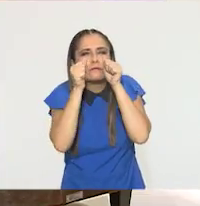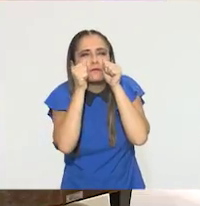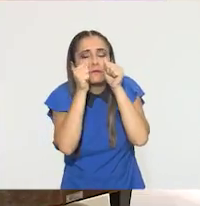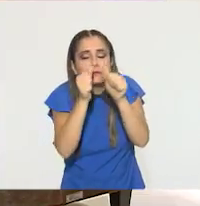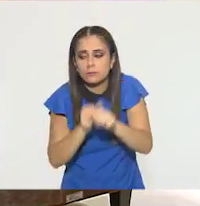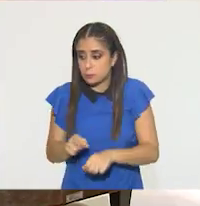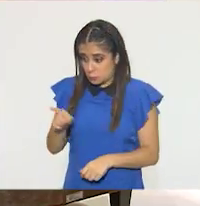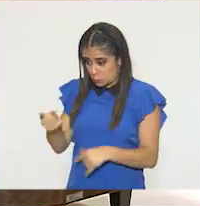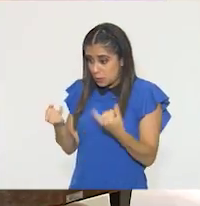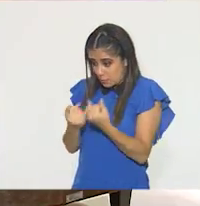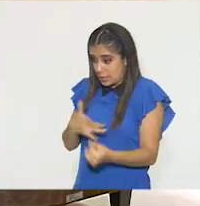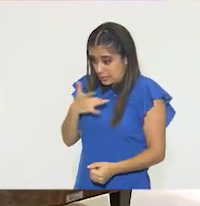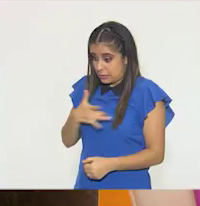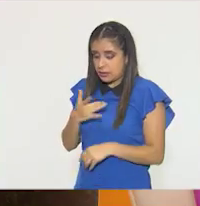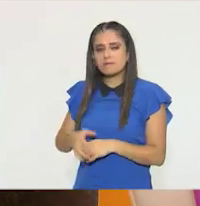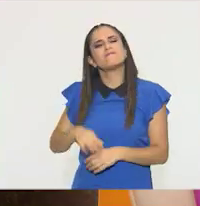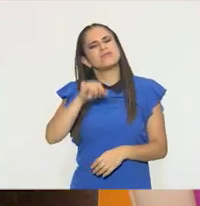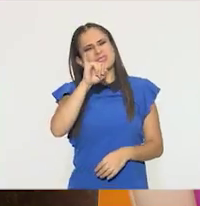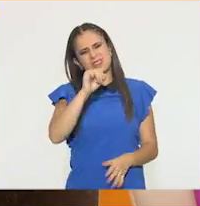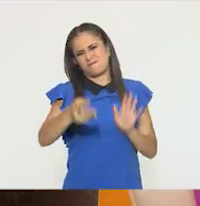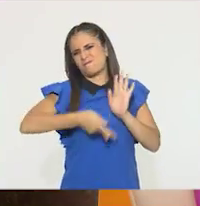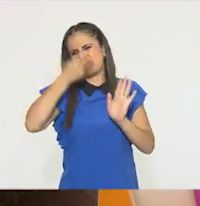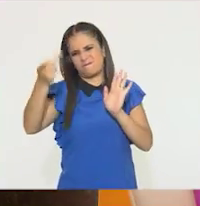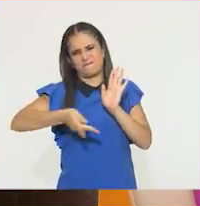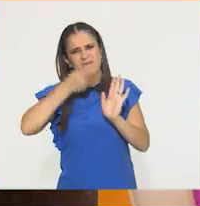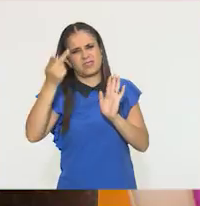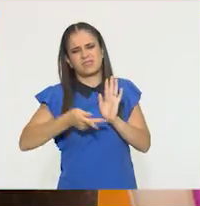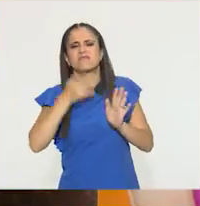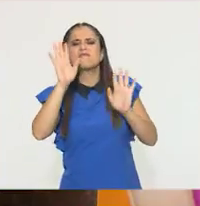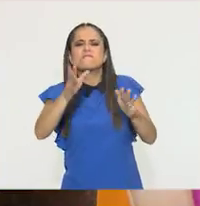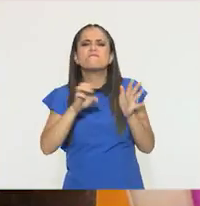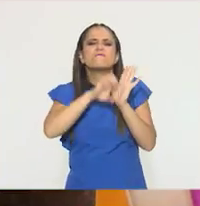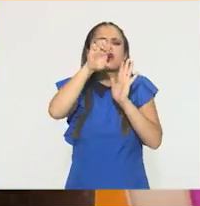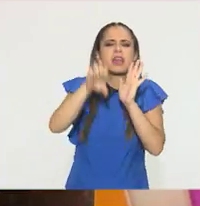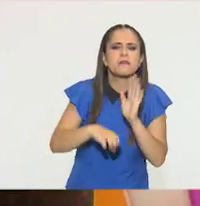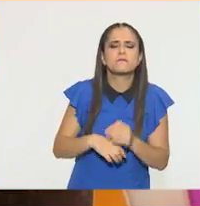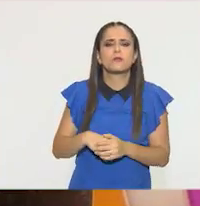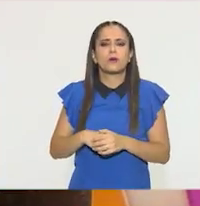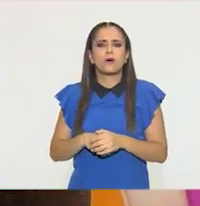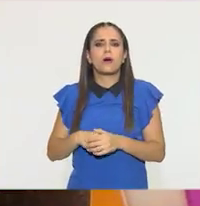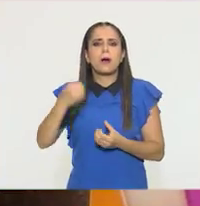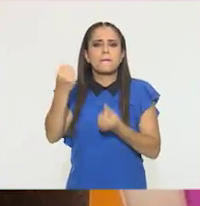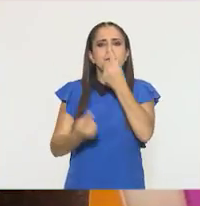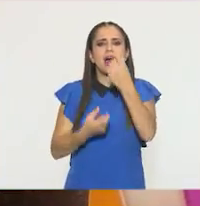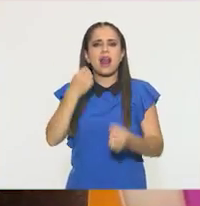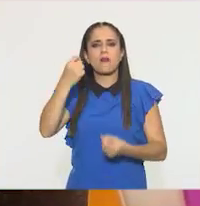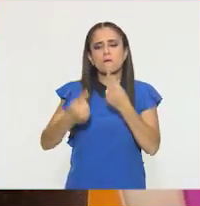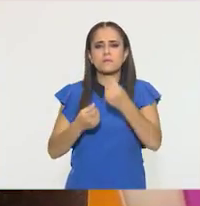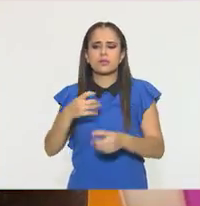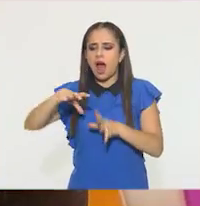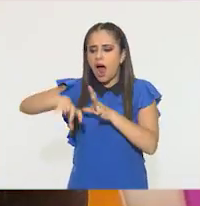te ha pasado así? Muchísimas veces. O luego, por ejemplo, cuando alguien va y mete la mano a las palomitas y se